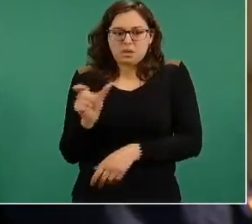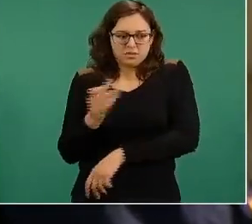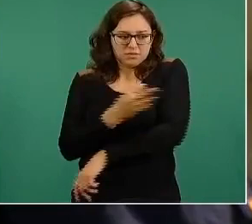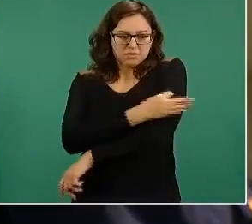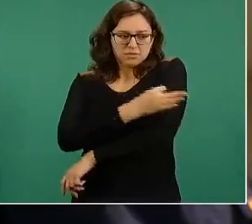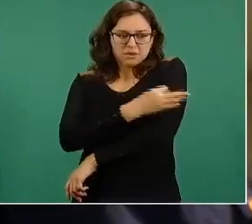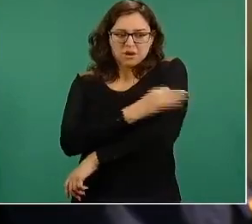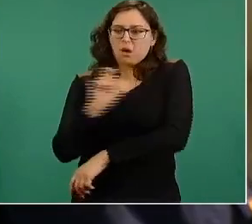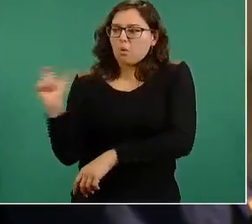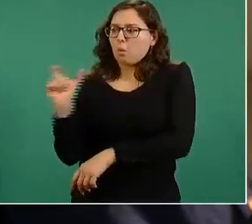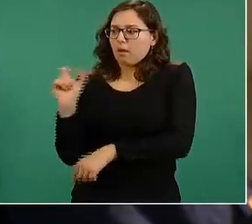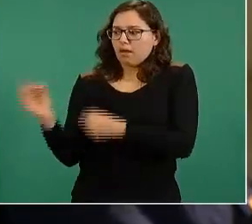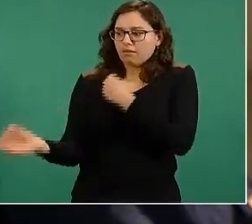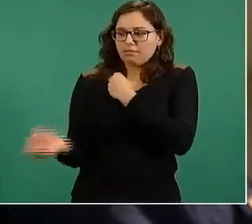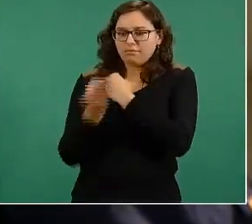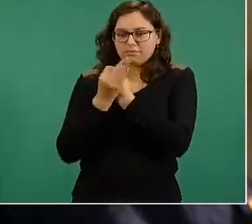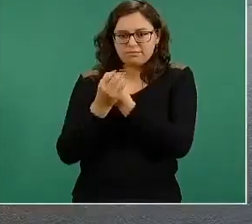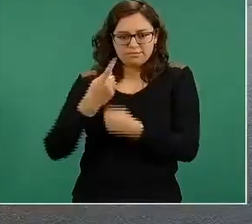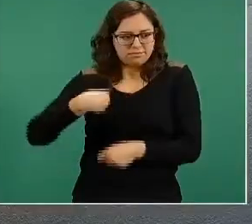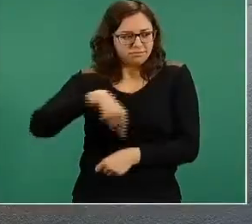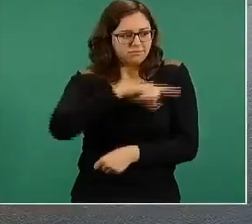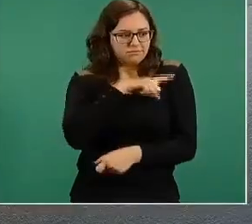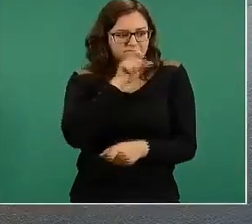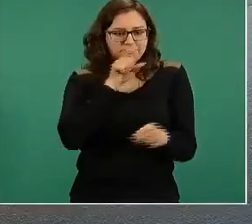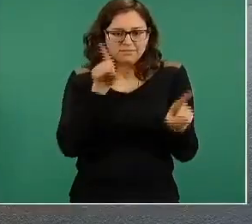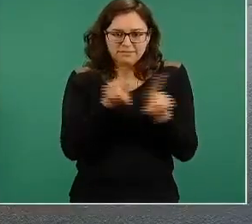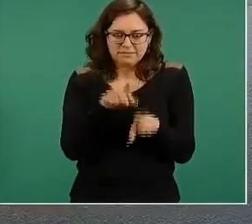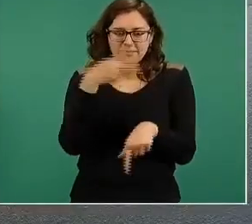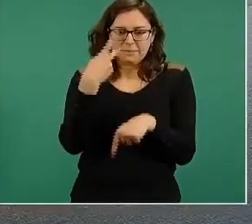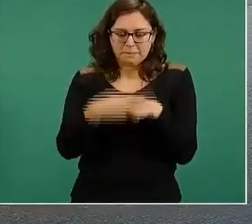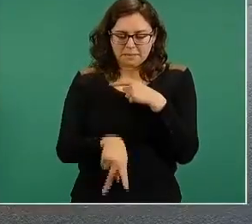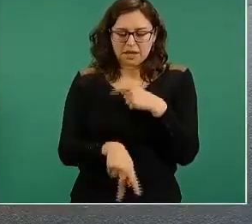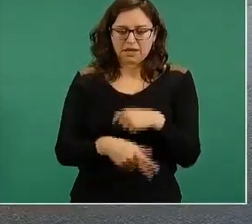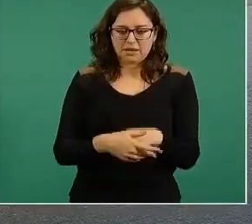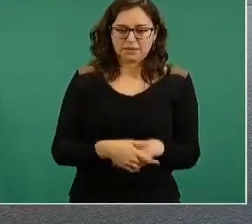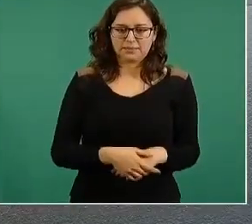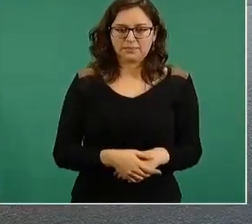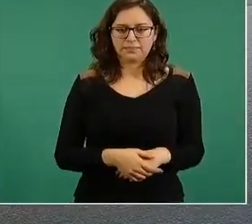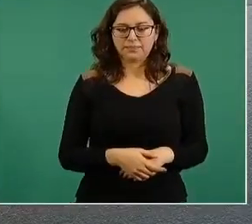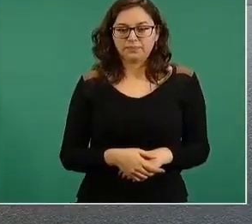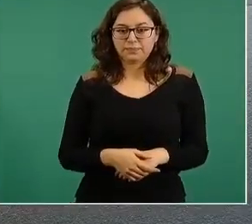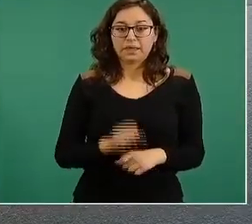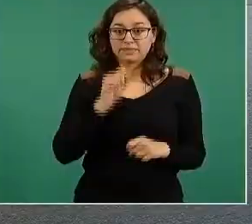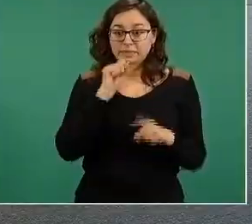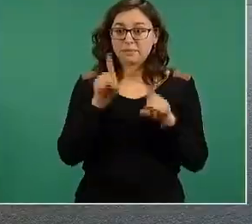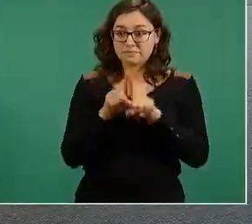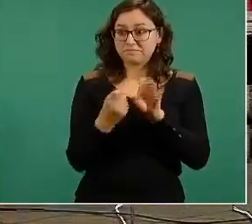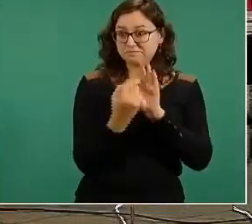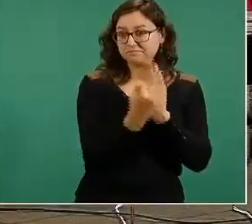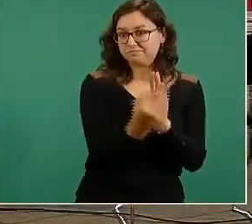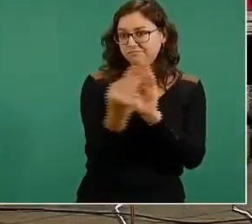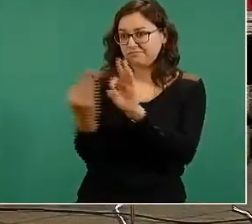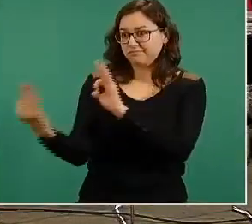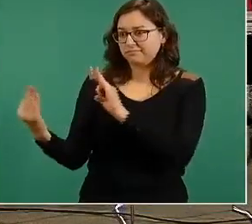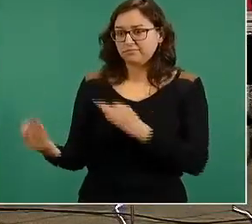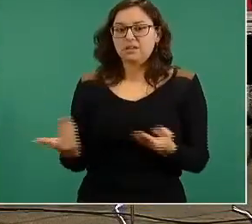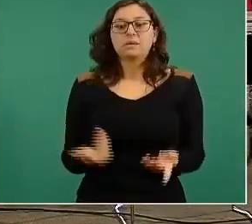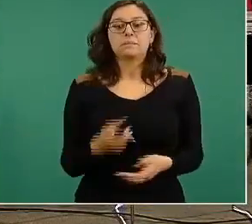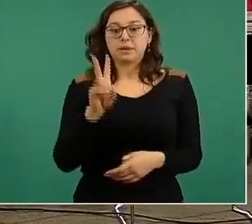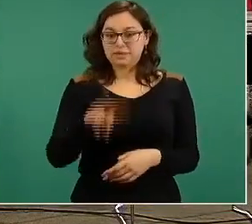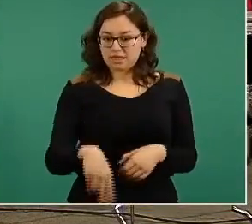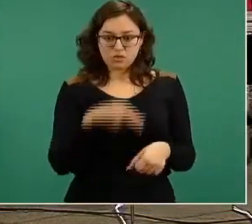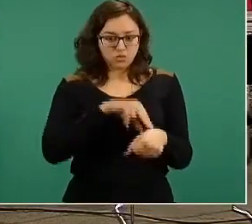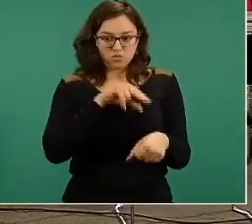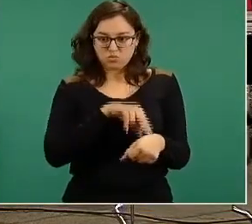¿Cuándo nos van a empezar a vacunar? Si también somos los que estamos en la primera línea, no somos médicos, pero estamos en la primera línea